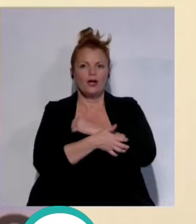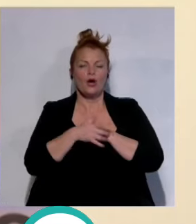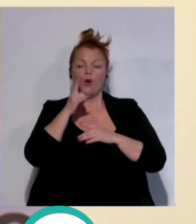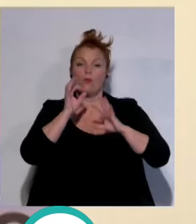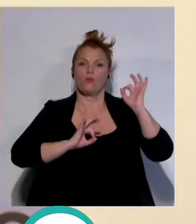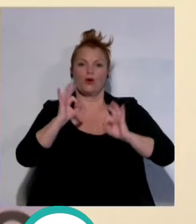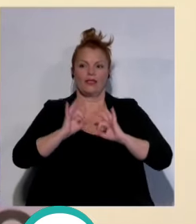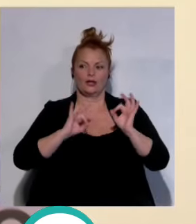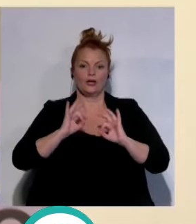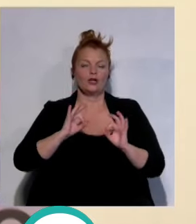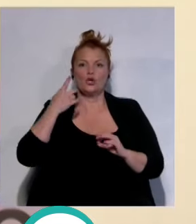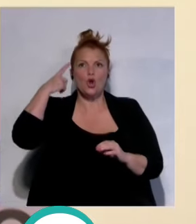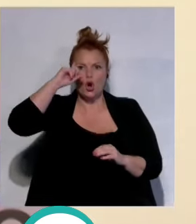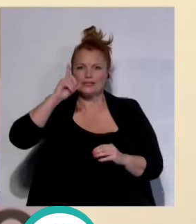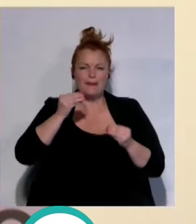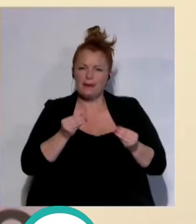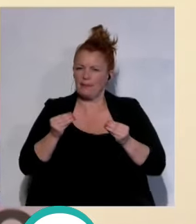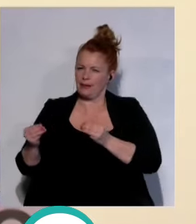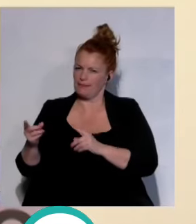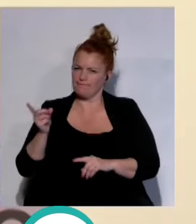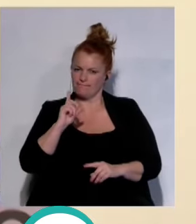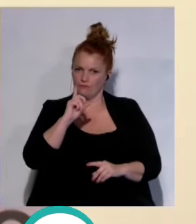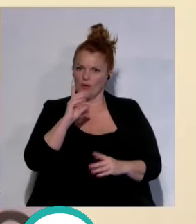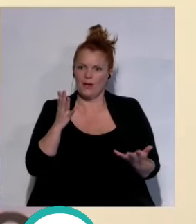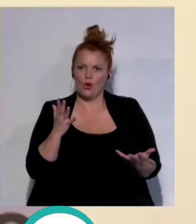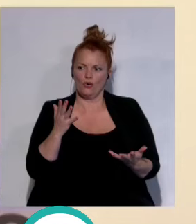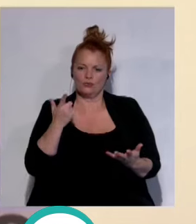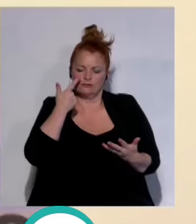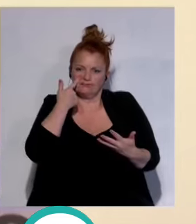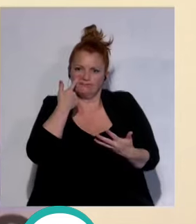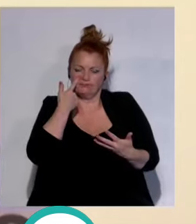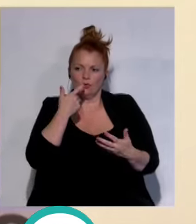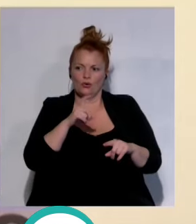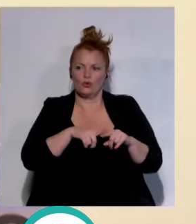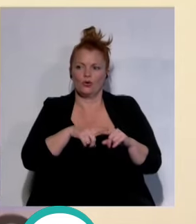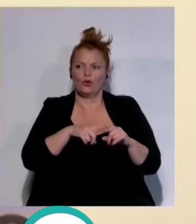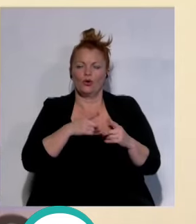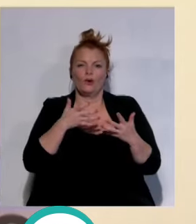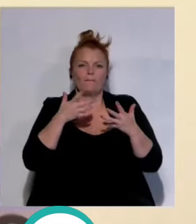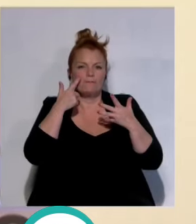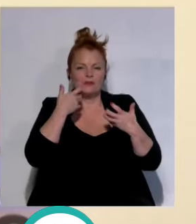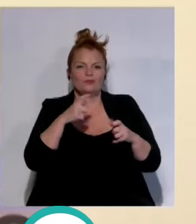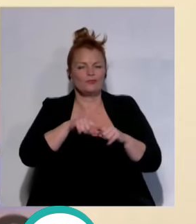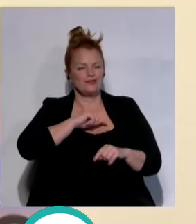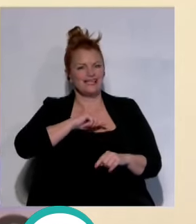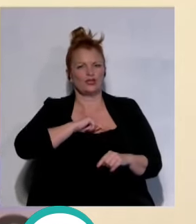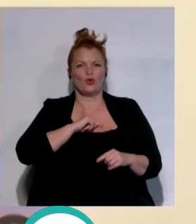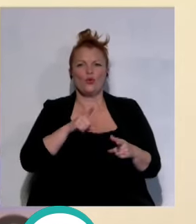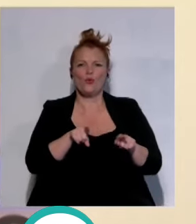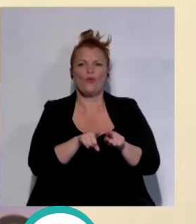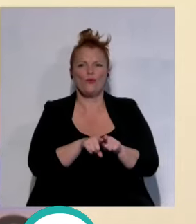porcentajes no los puedo saber pero es algo que termina como español a veces me siento un poco